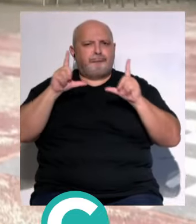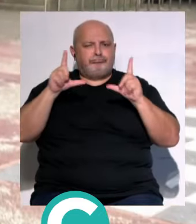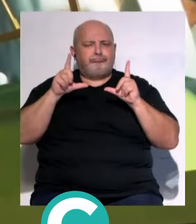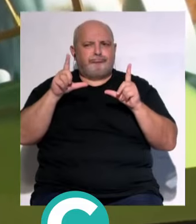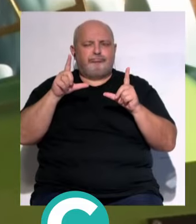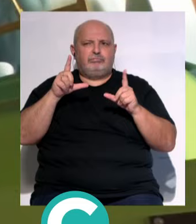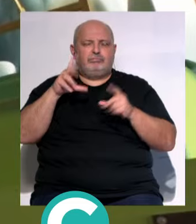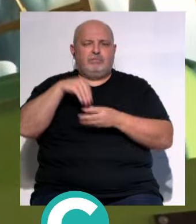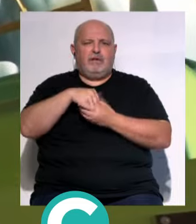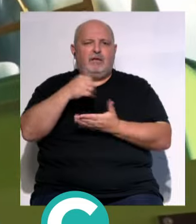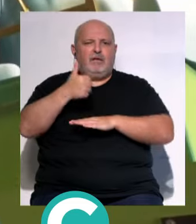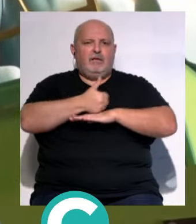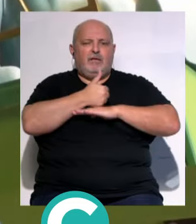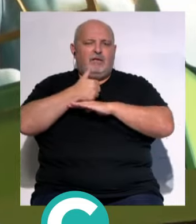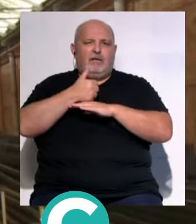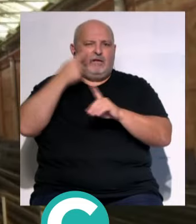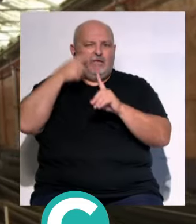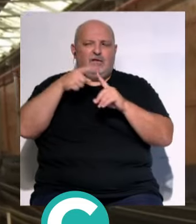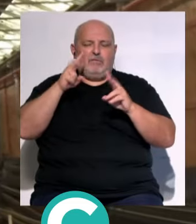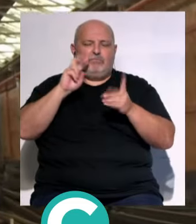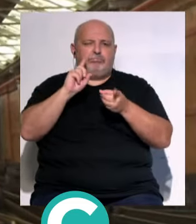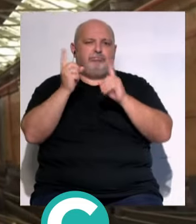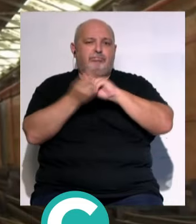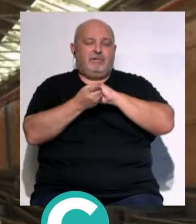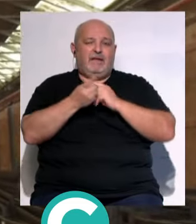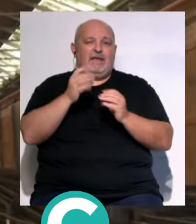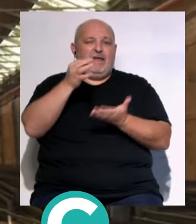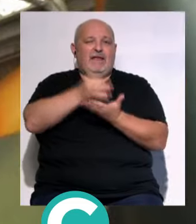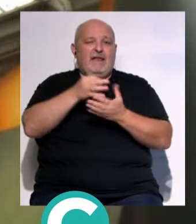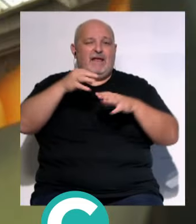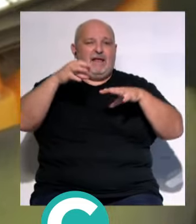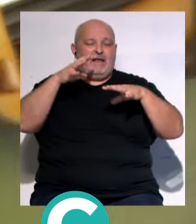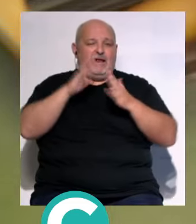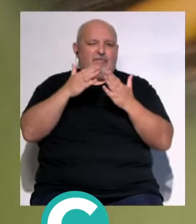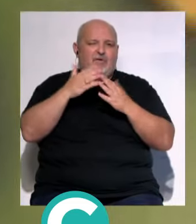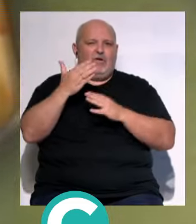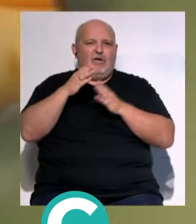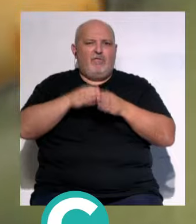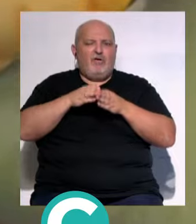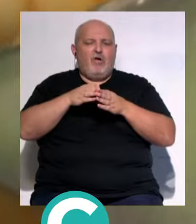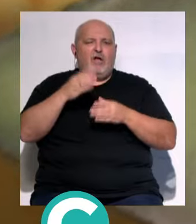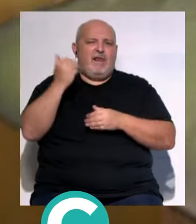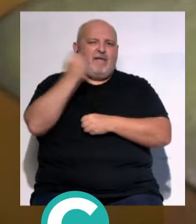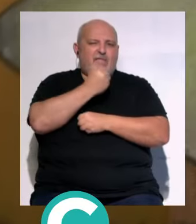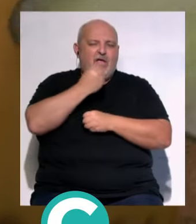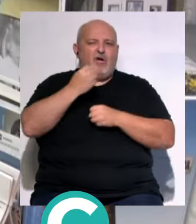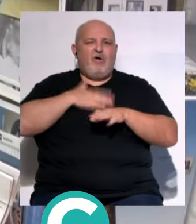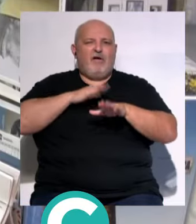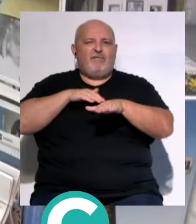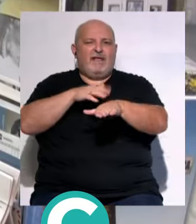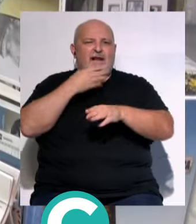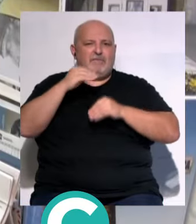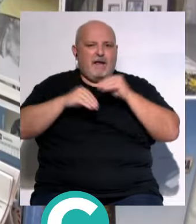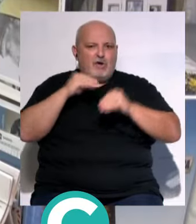...y ha ido calando la ciudadanía como una fina lluvia... ...la isla de los libros de la Gran Regata... ...la campaña de Navidad... ...o la propia cabalgata de Reyes